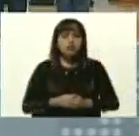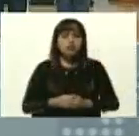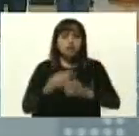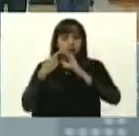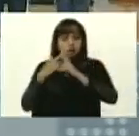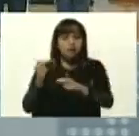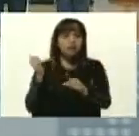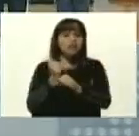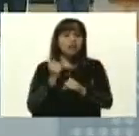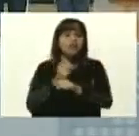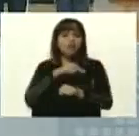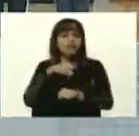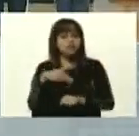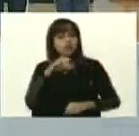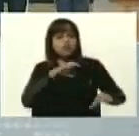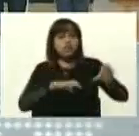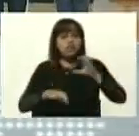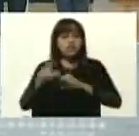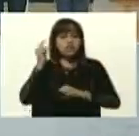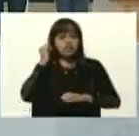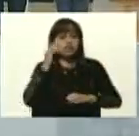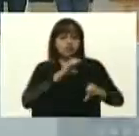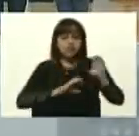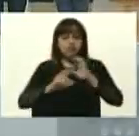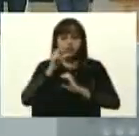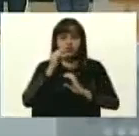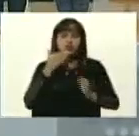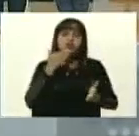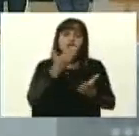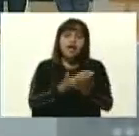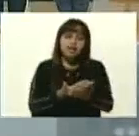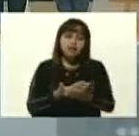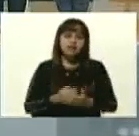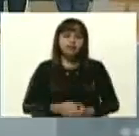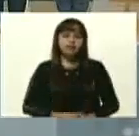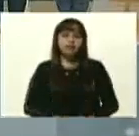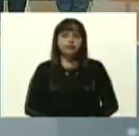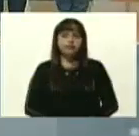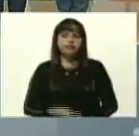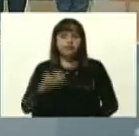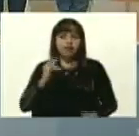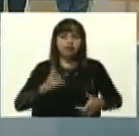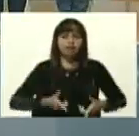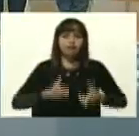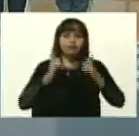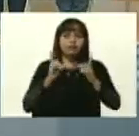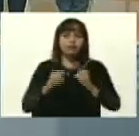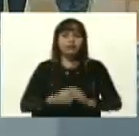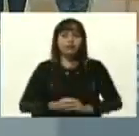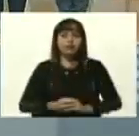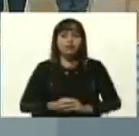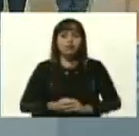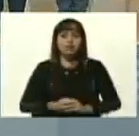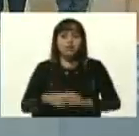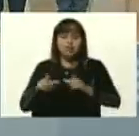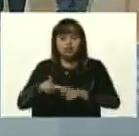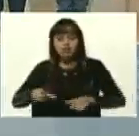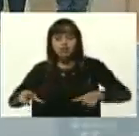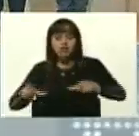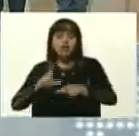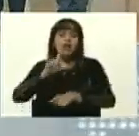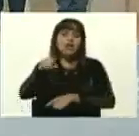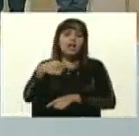de nuestros científicos y científicas. Muchas gracias. Queda instalada la sala geomática de la Agencia